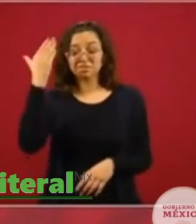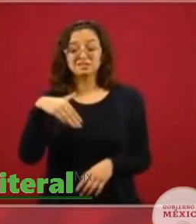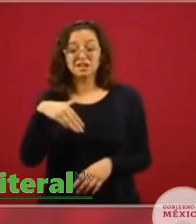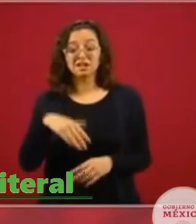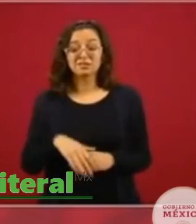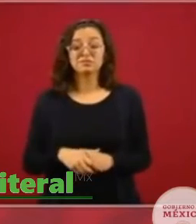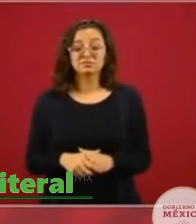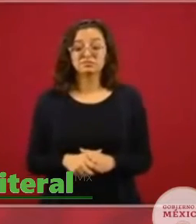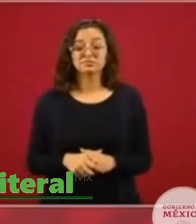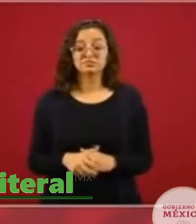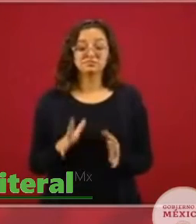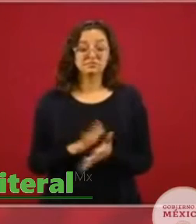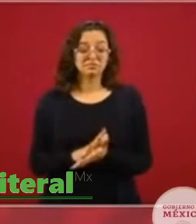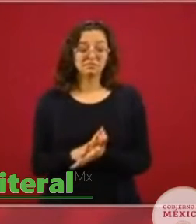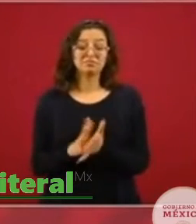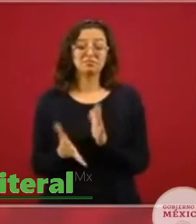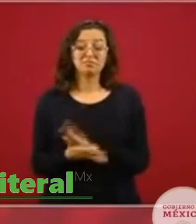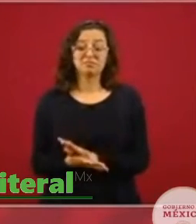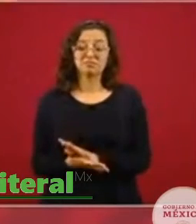O sea,